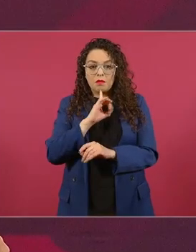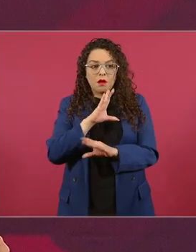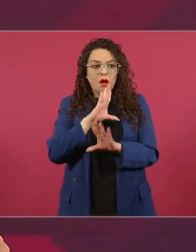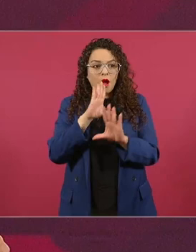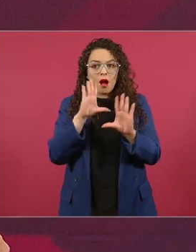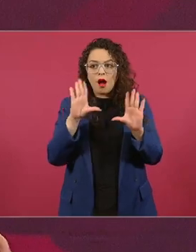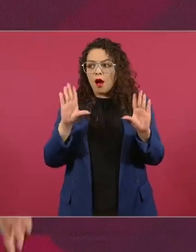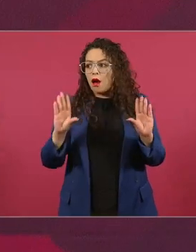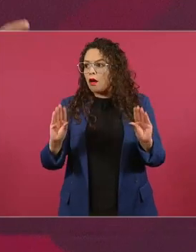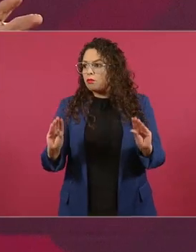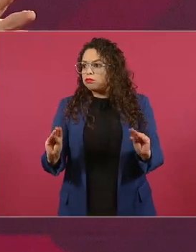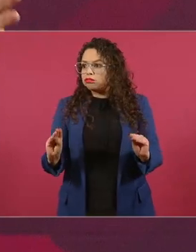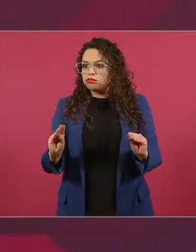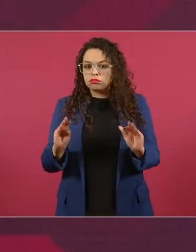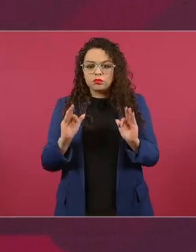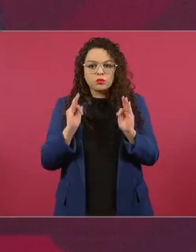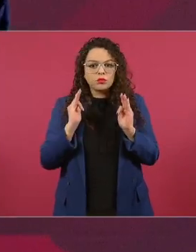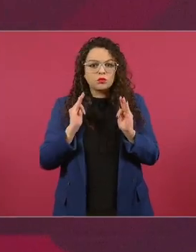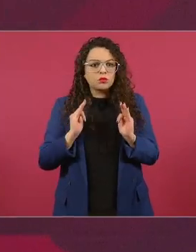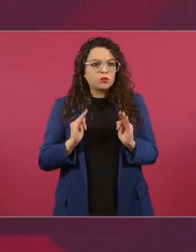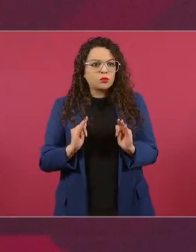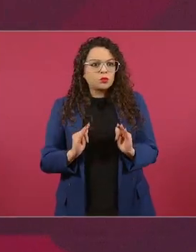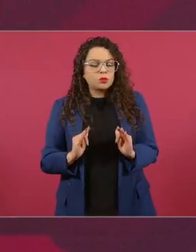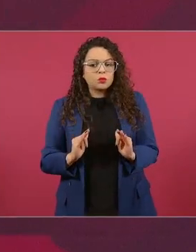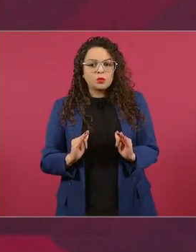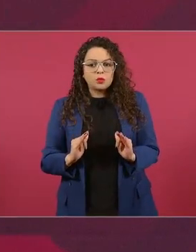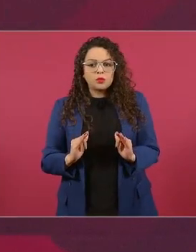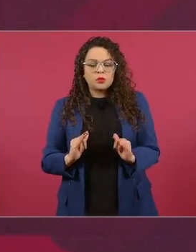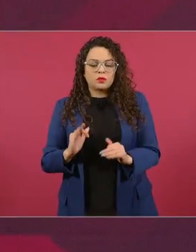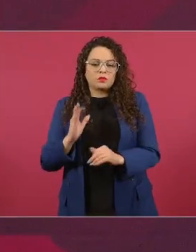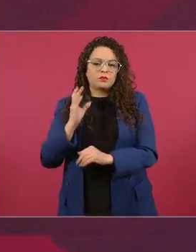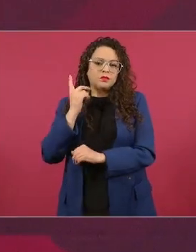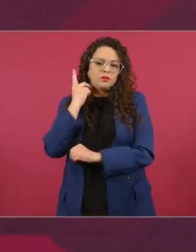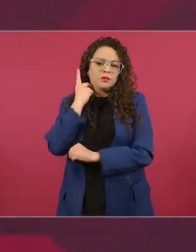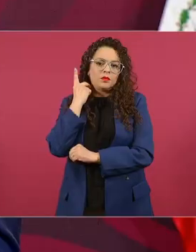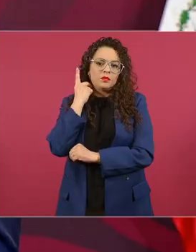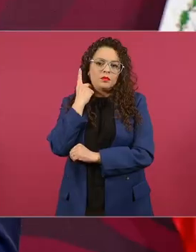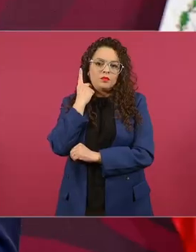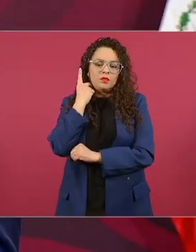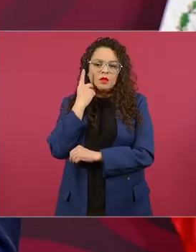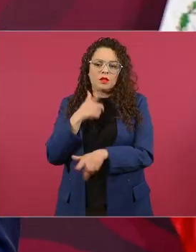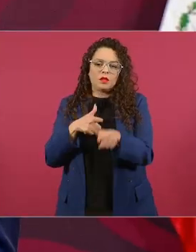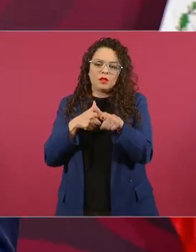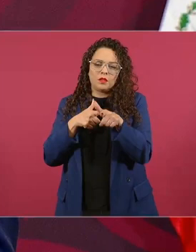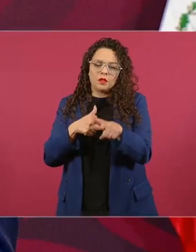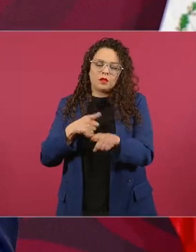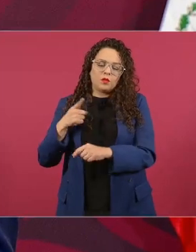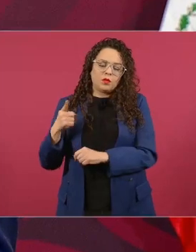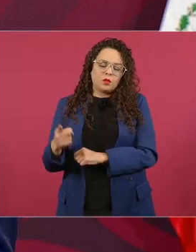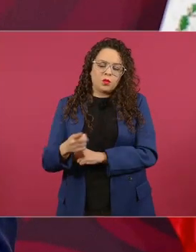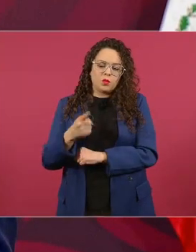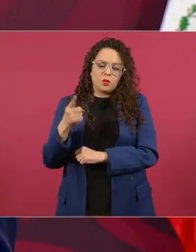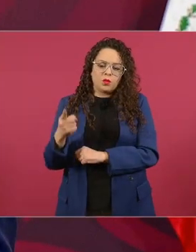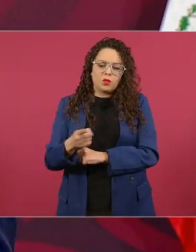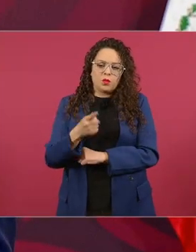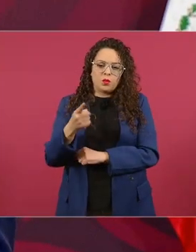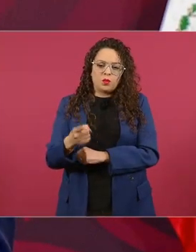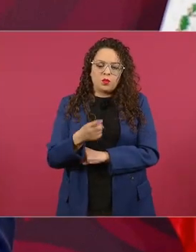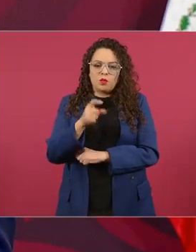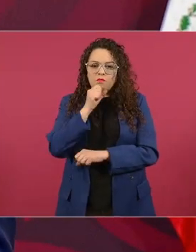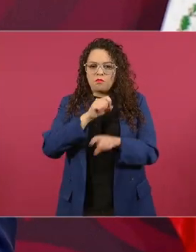y los diputados tardaban mucho y dice Alfonso Reyes que su maestro